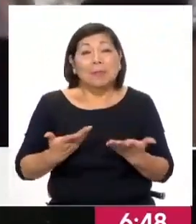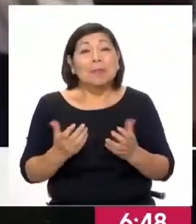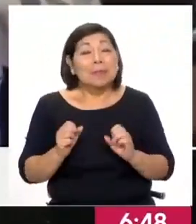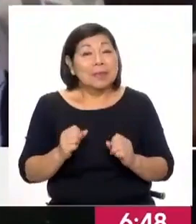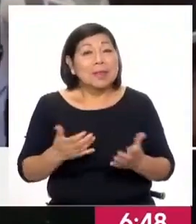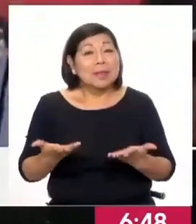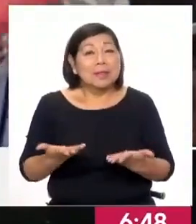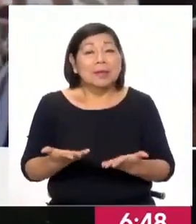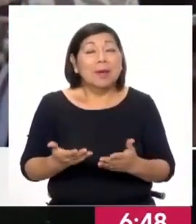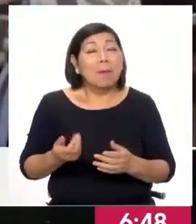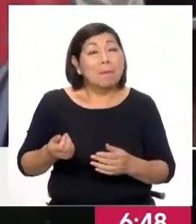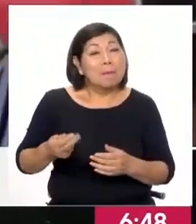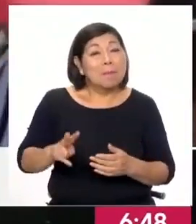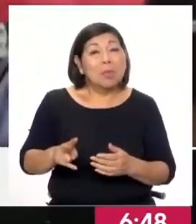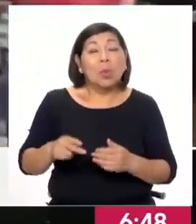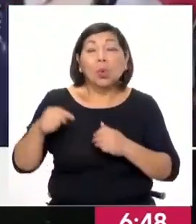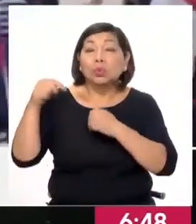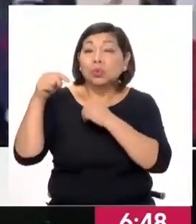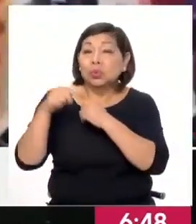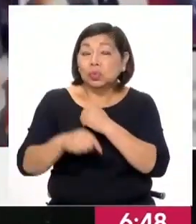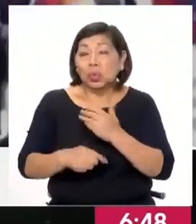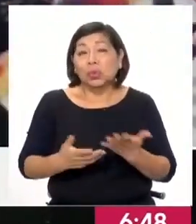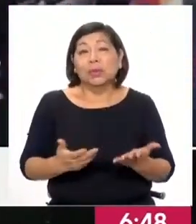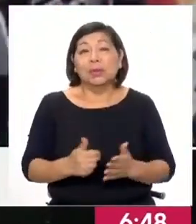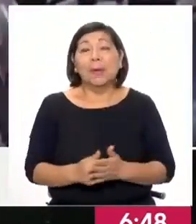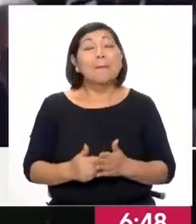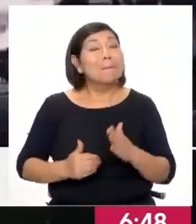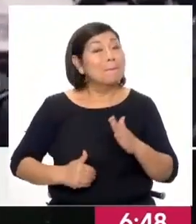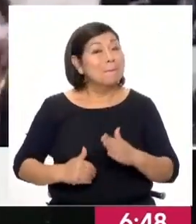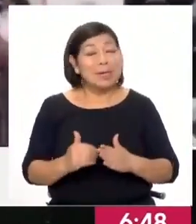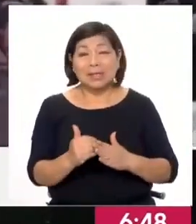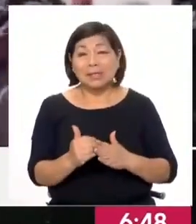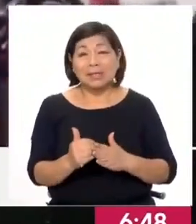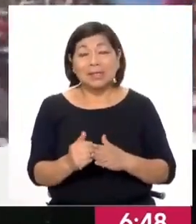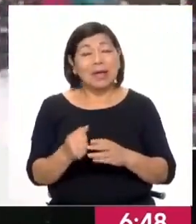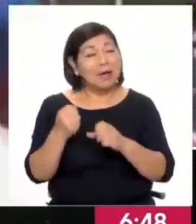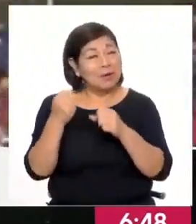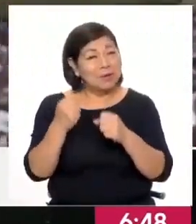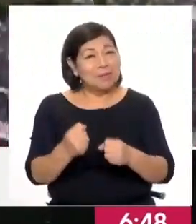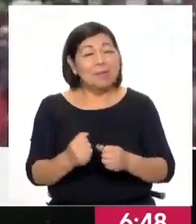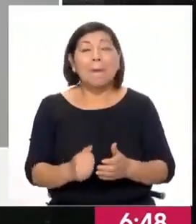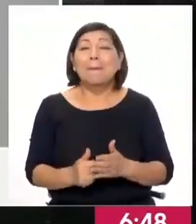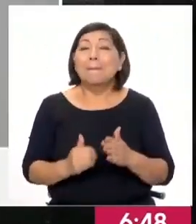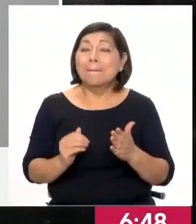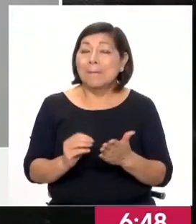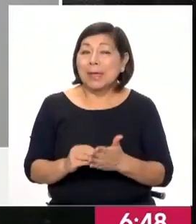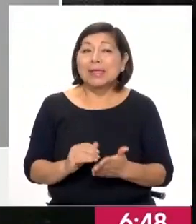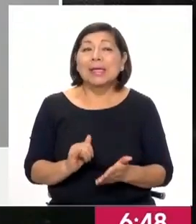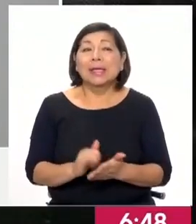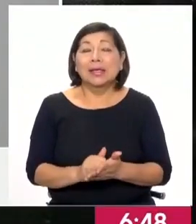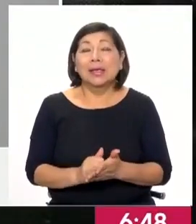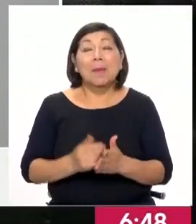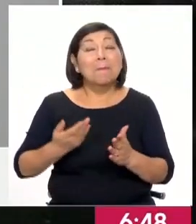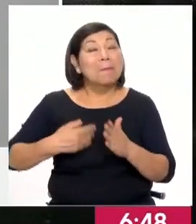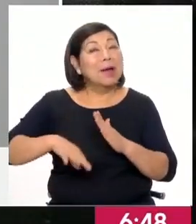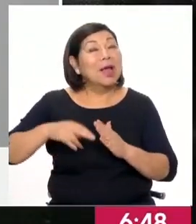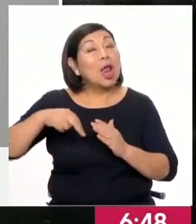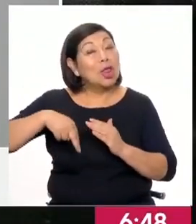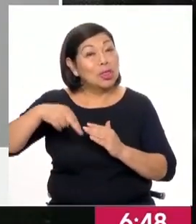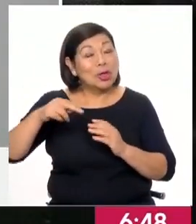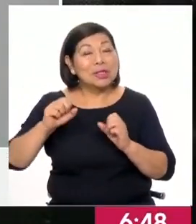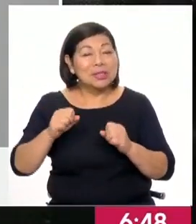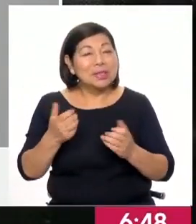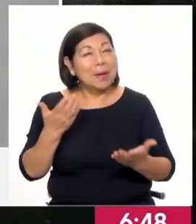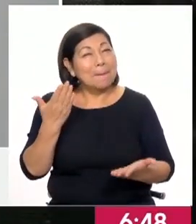incidido en que la inflación en el sur se ha hecho bastante más resistente, bastante más duradera que en el norte. Lo que